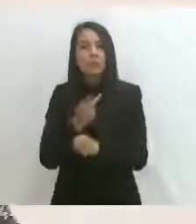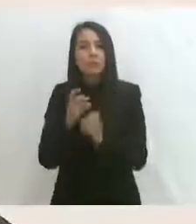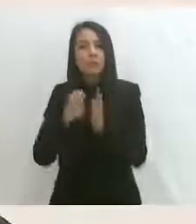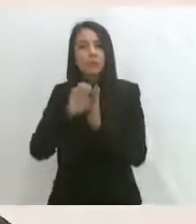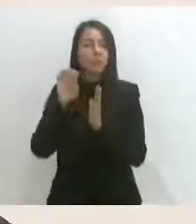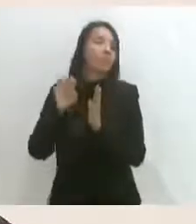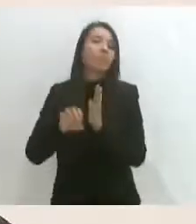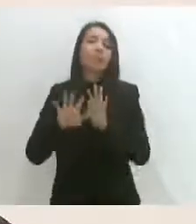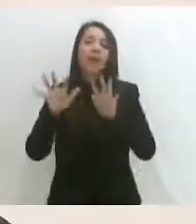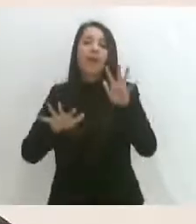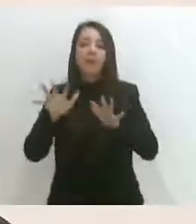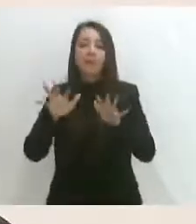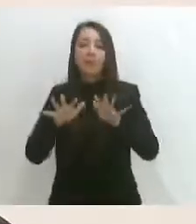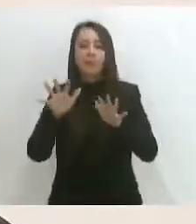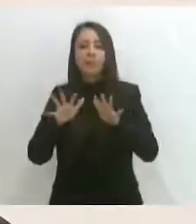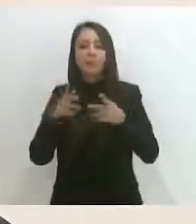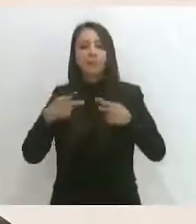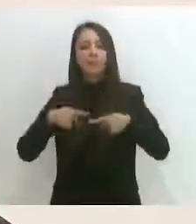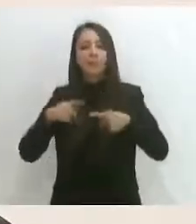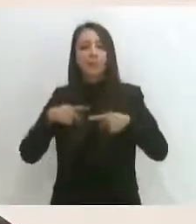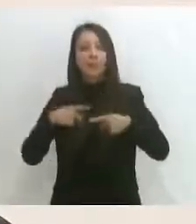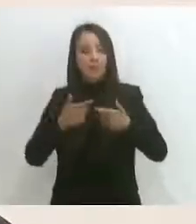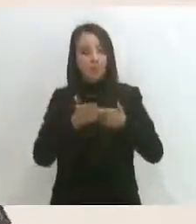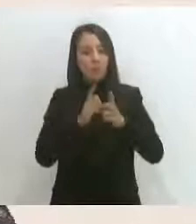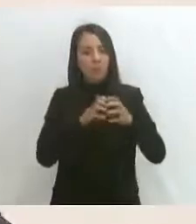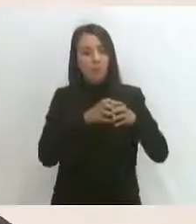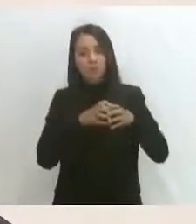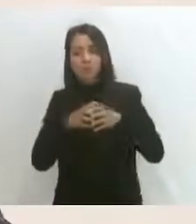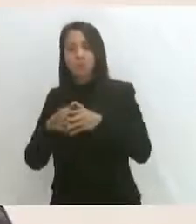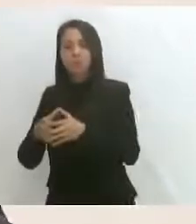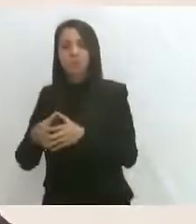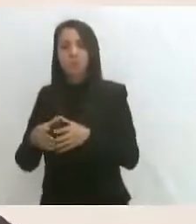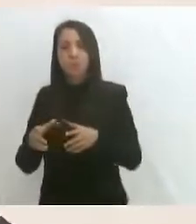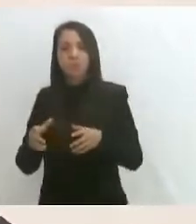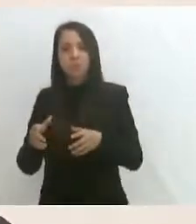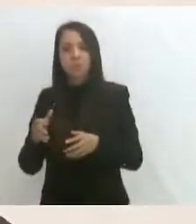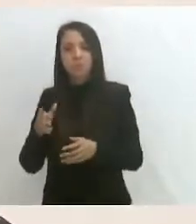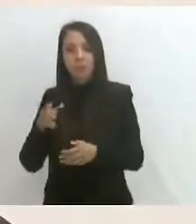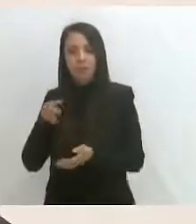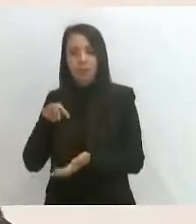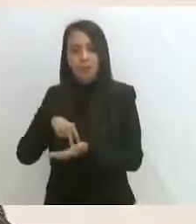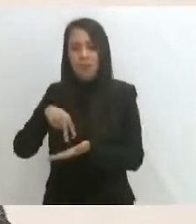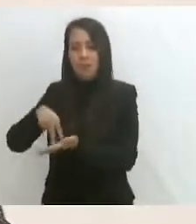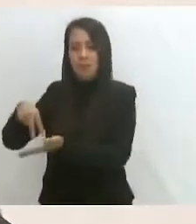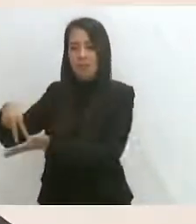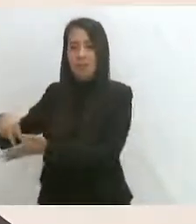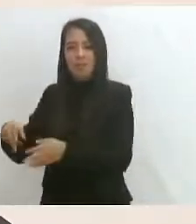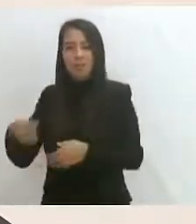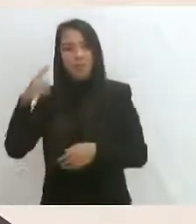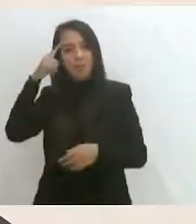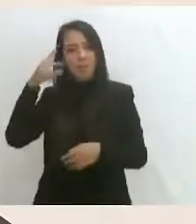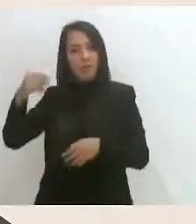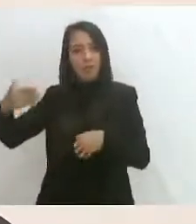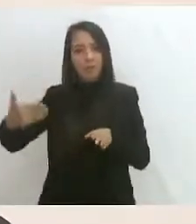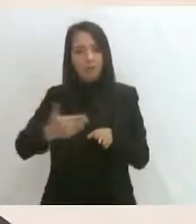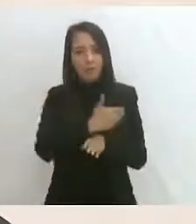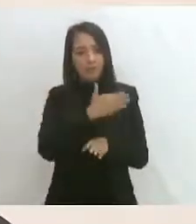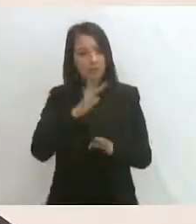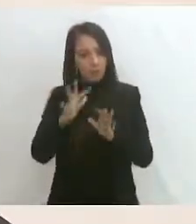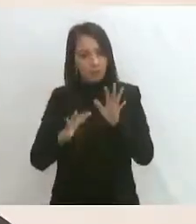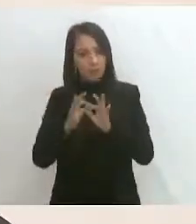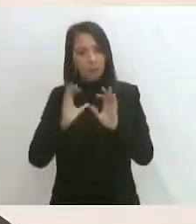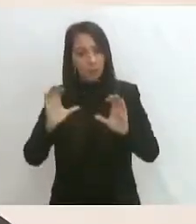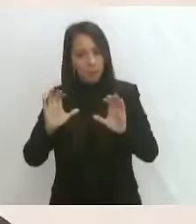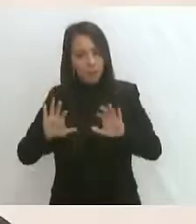fueran a obstruir la carretera. Eso también se ha cumplido. Y el siguiente punto